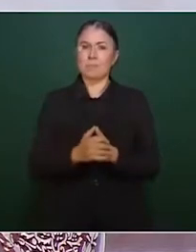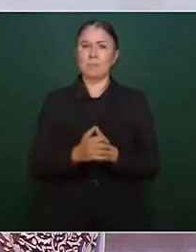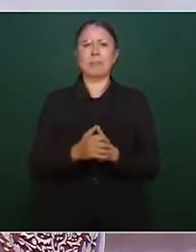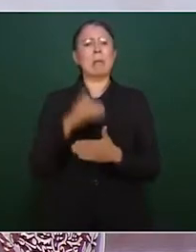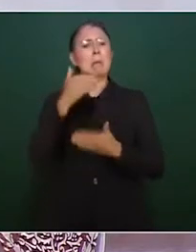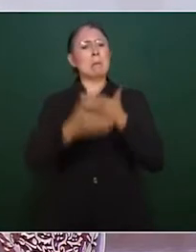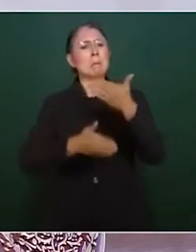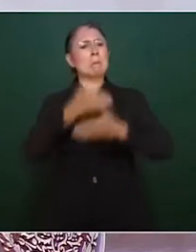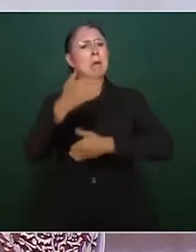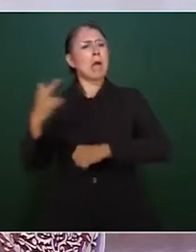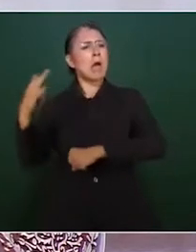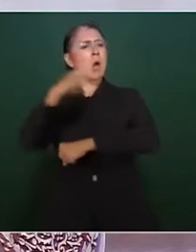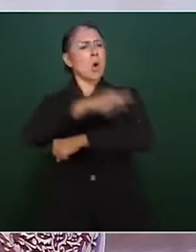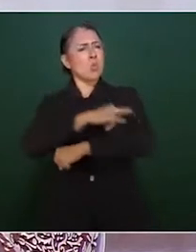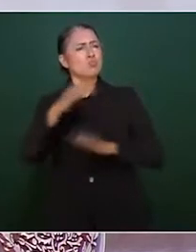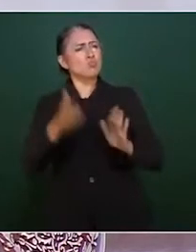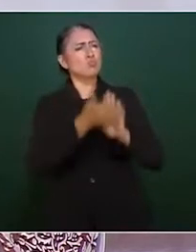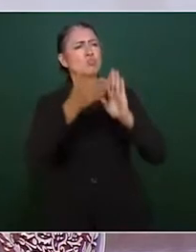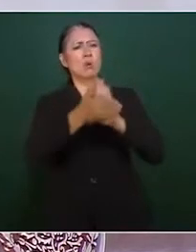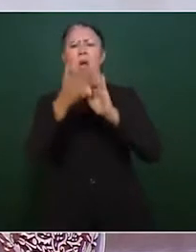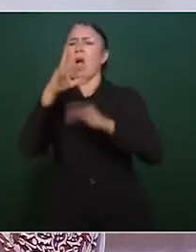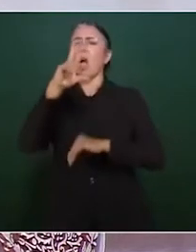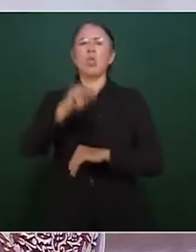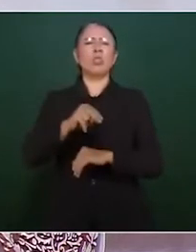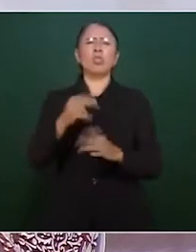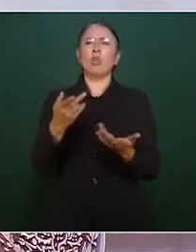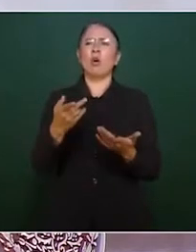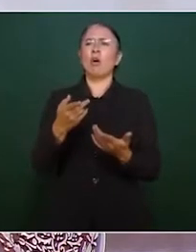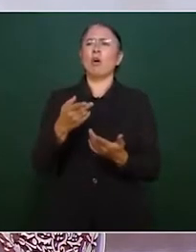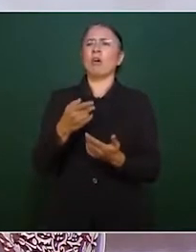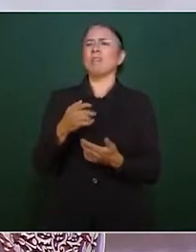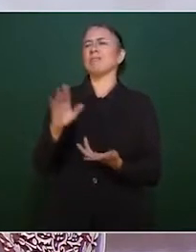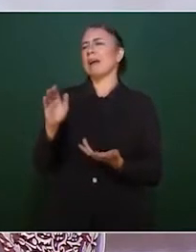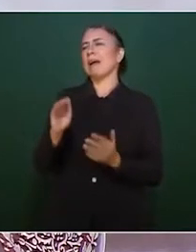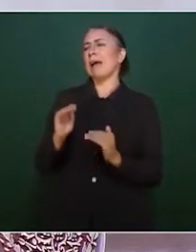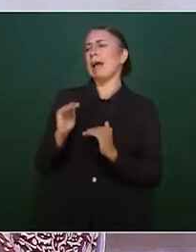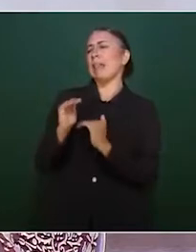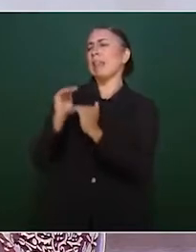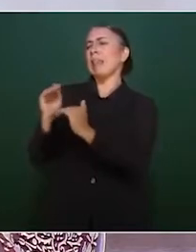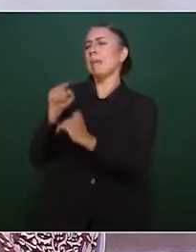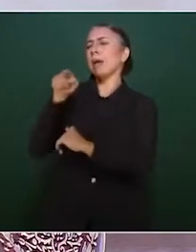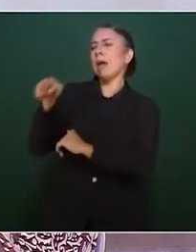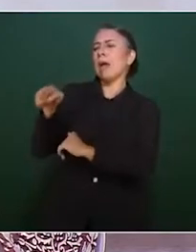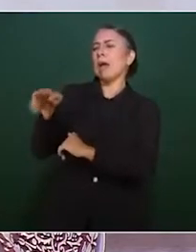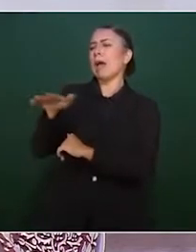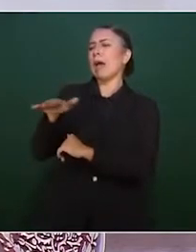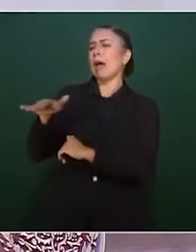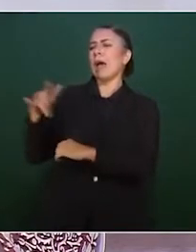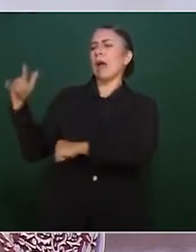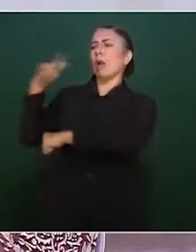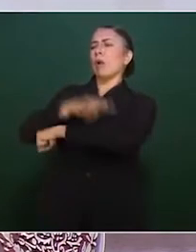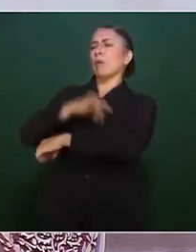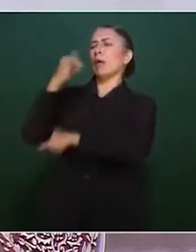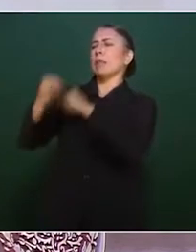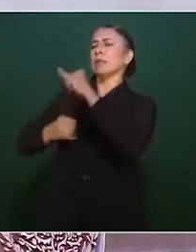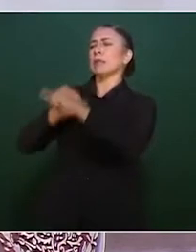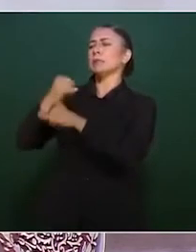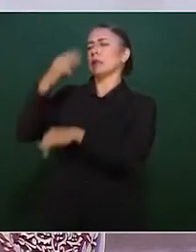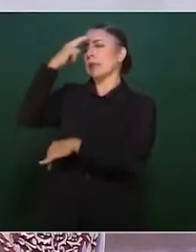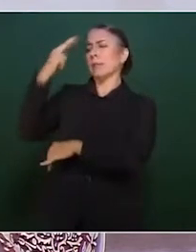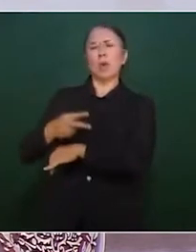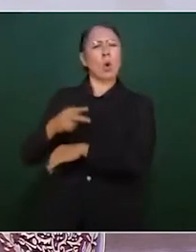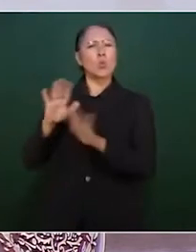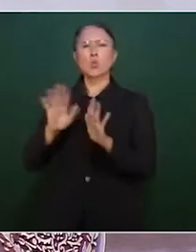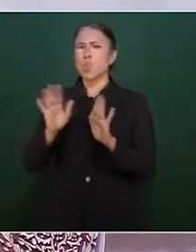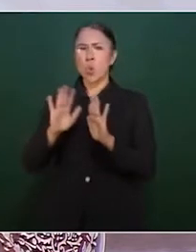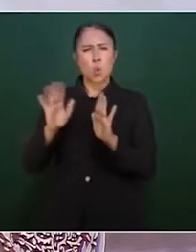no busca limitar ni afectar las operaciones del aeropuerto internacional de la Ciudad de México, sino mantener el